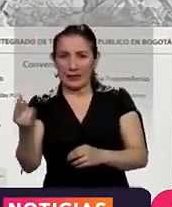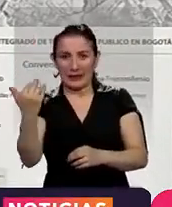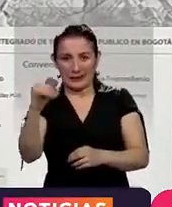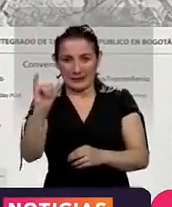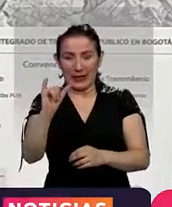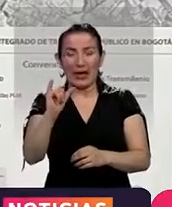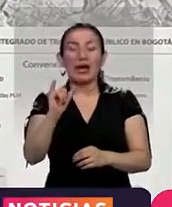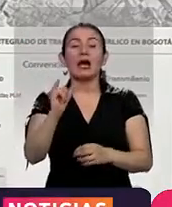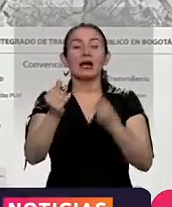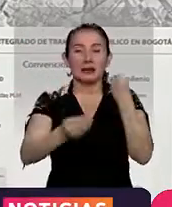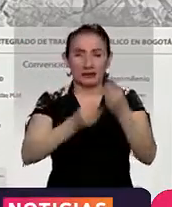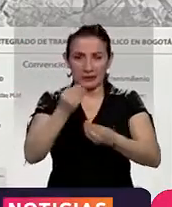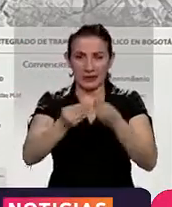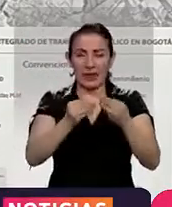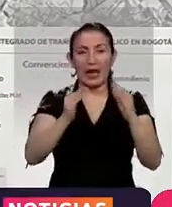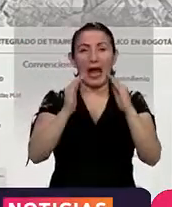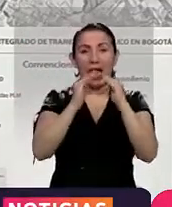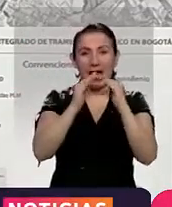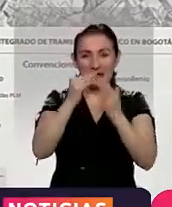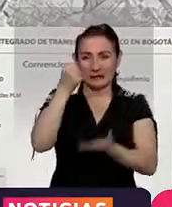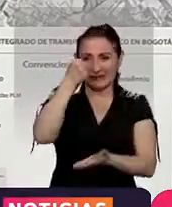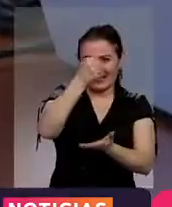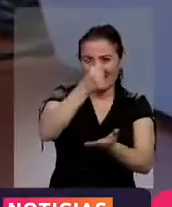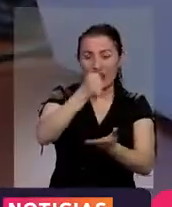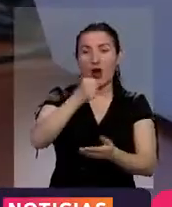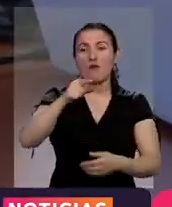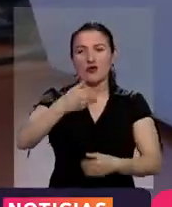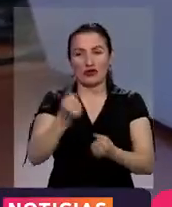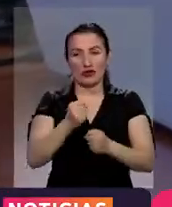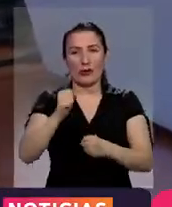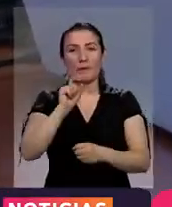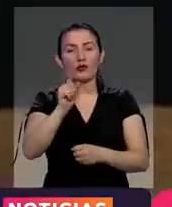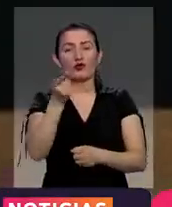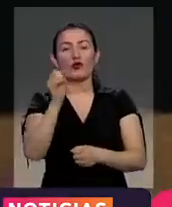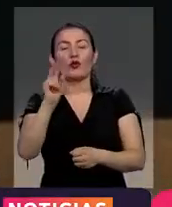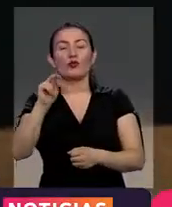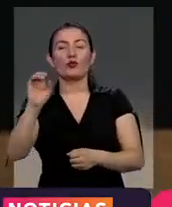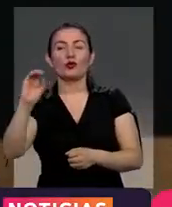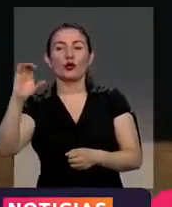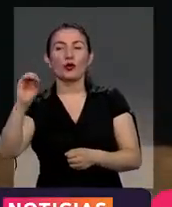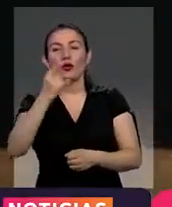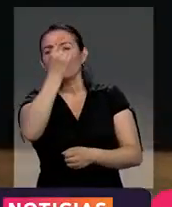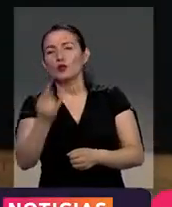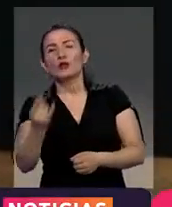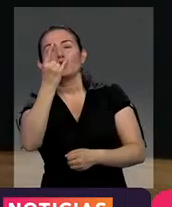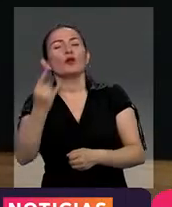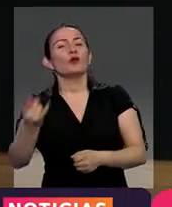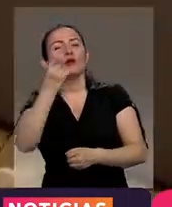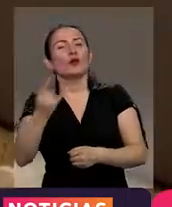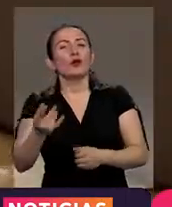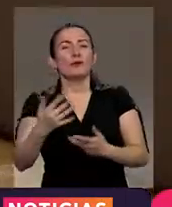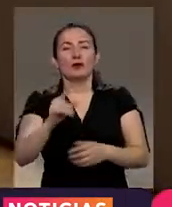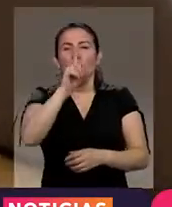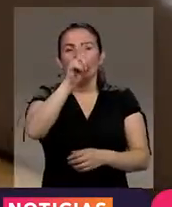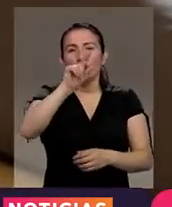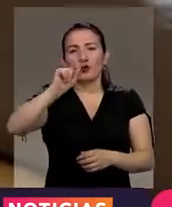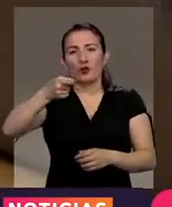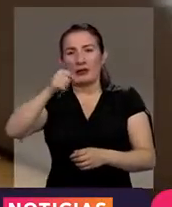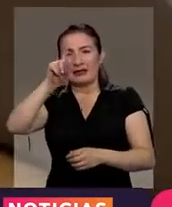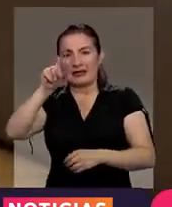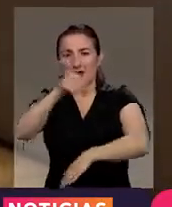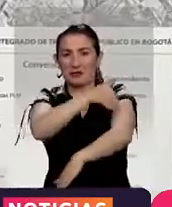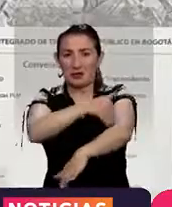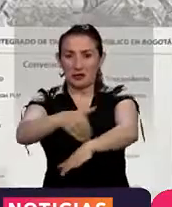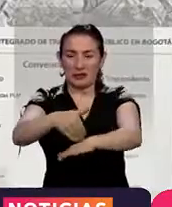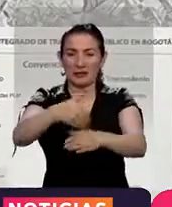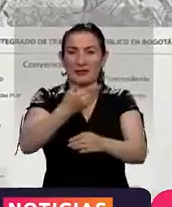nuestra página recuerden haciendabogotá.gov.co En total fueron descargadas en el sistema alrededor de 1,6 millones de